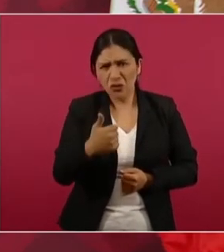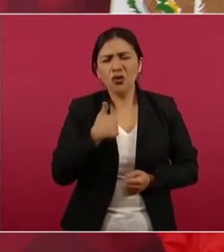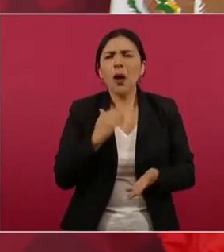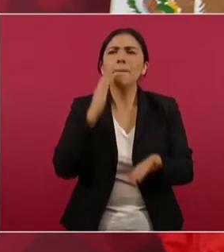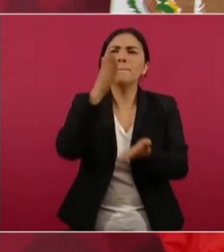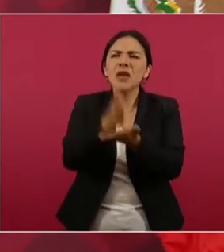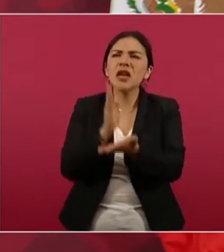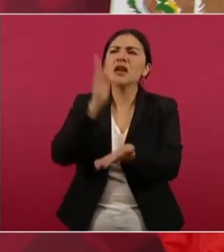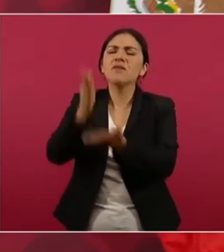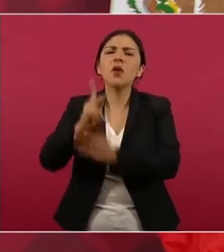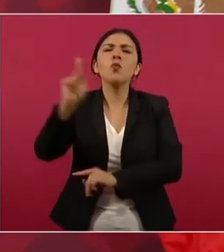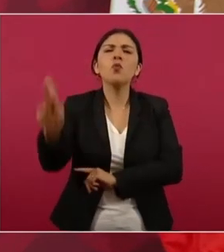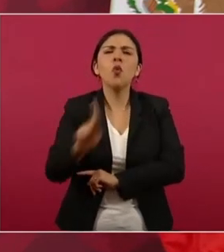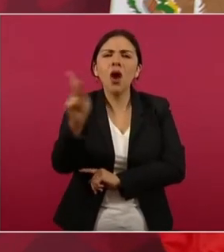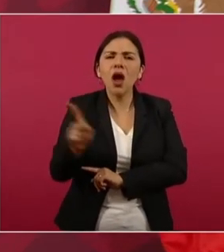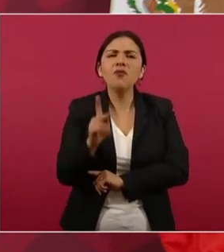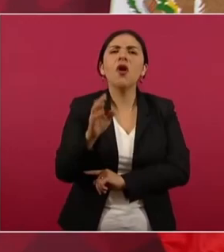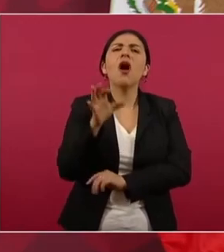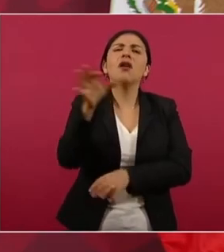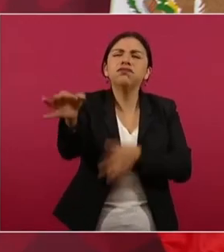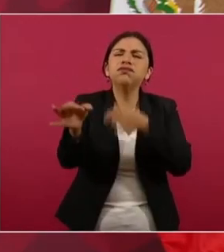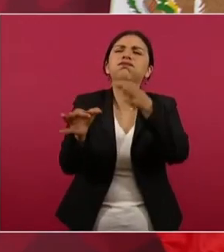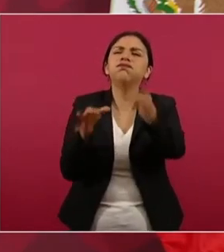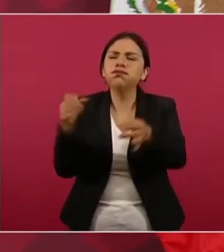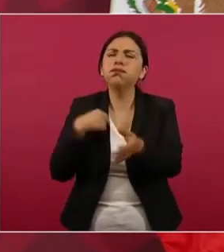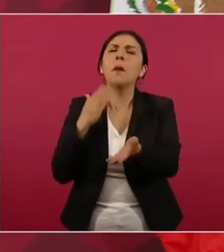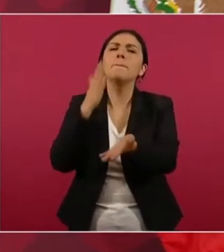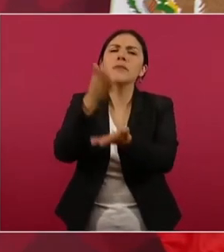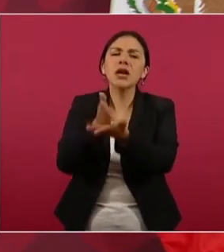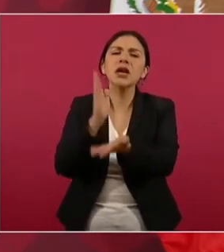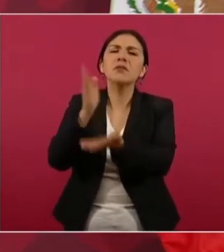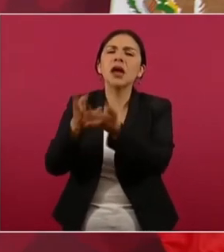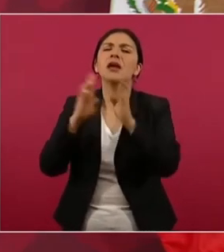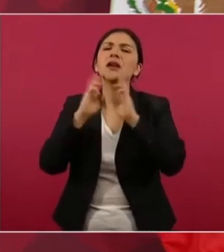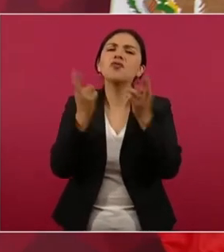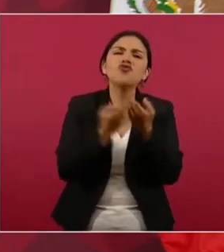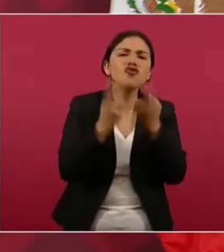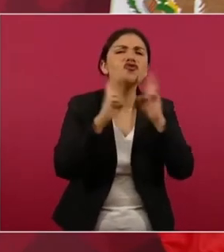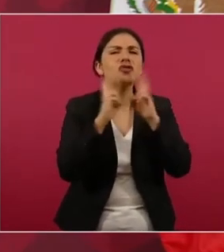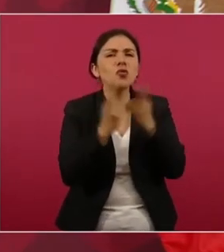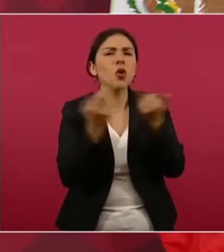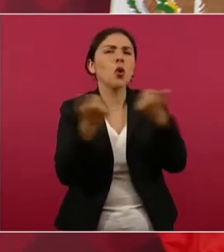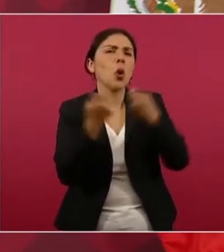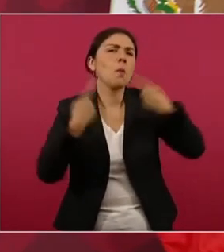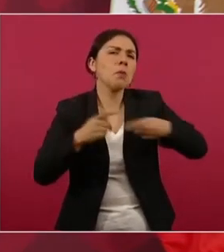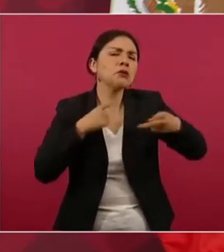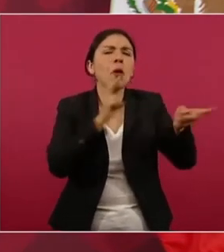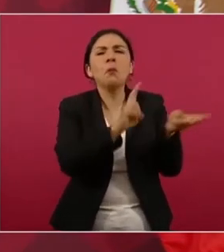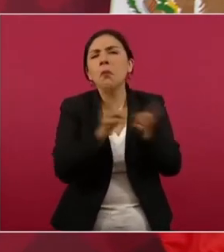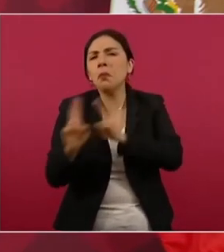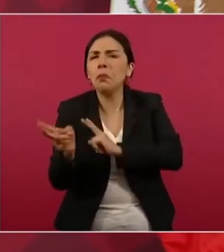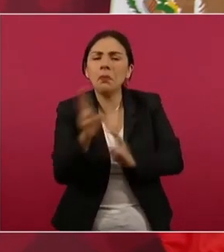reuniéndome con la gente. Y a veces